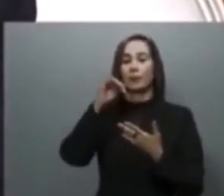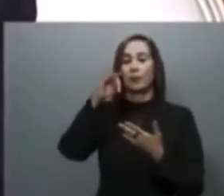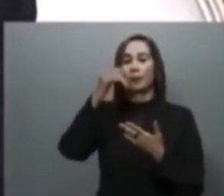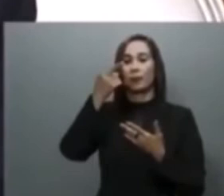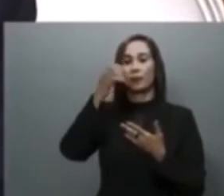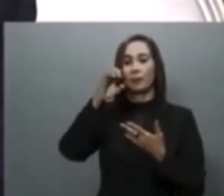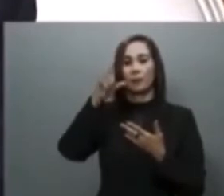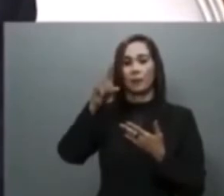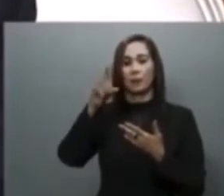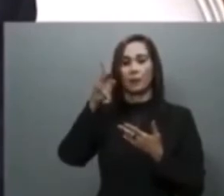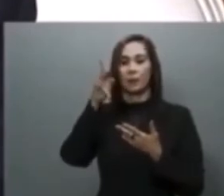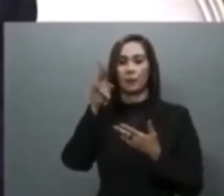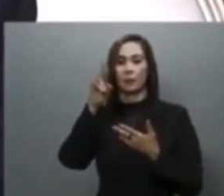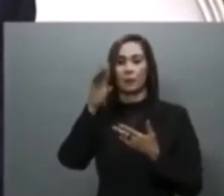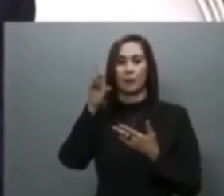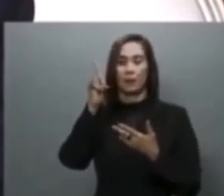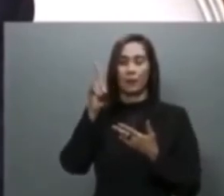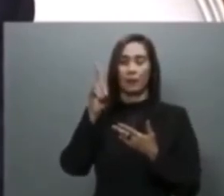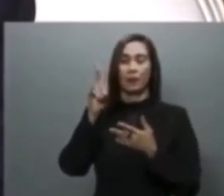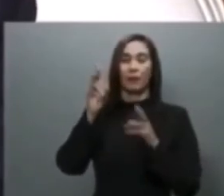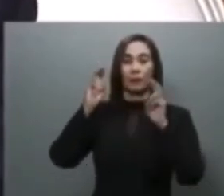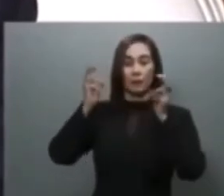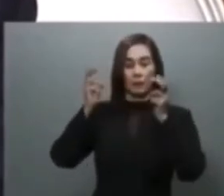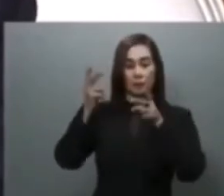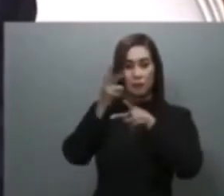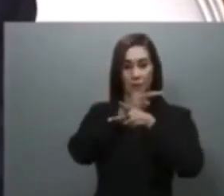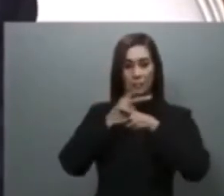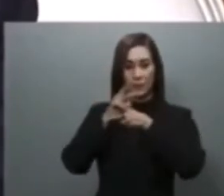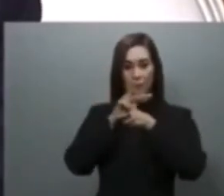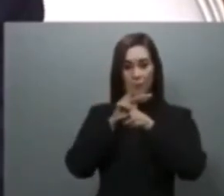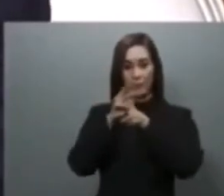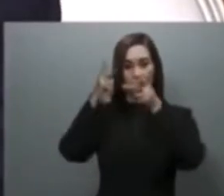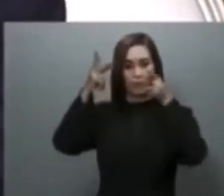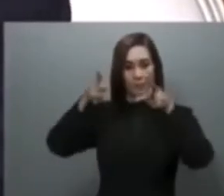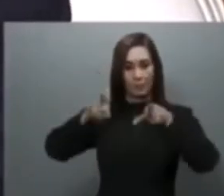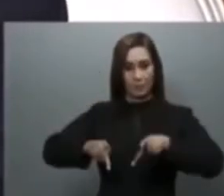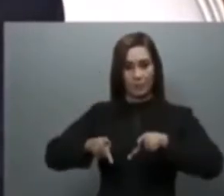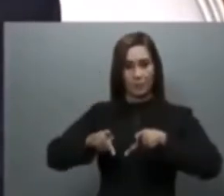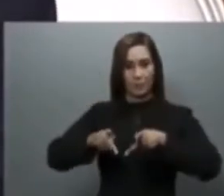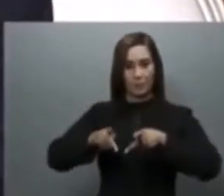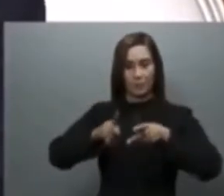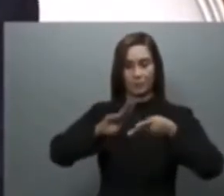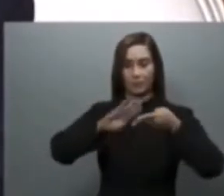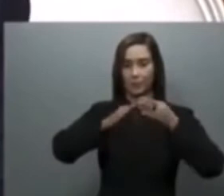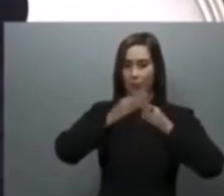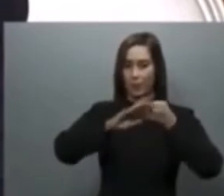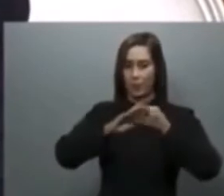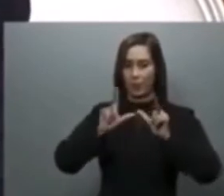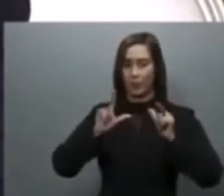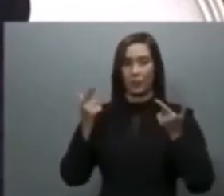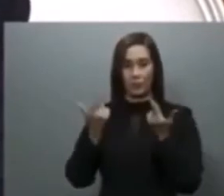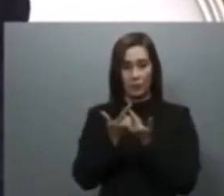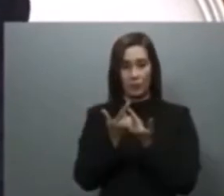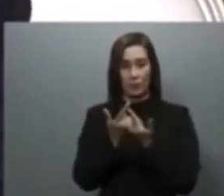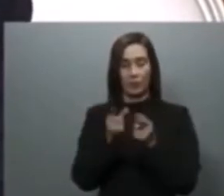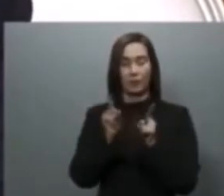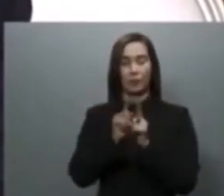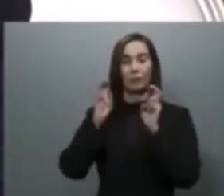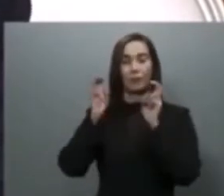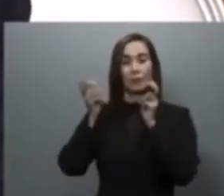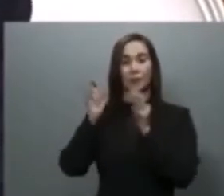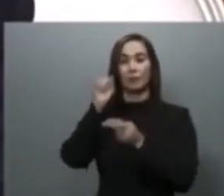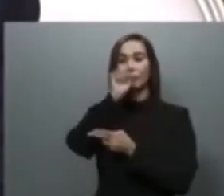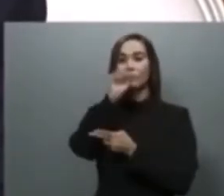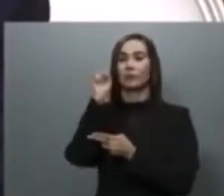y el PRD sobre el tema de la seguridad ciudadana y sobre el tema también del tema de la seguridad